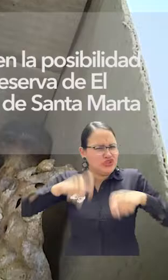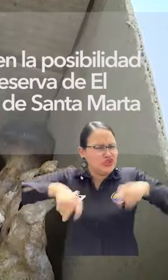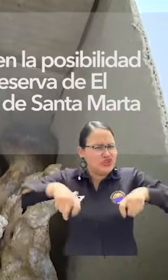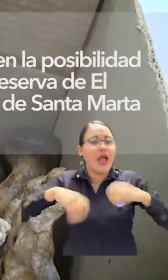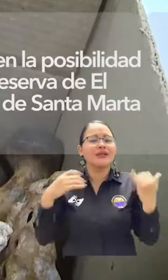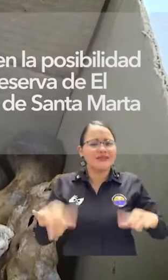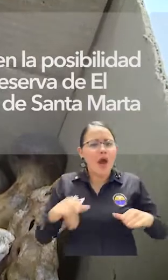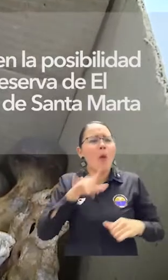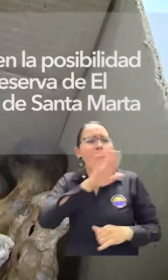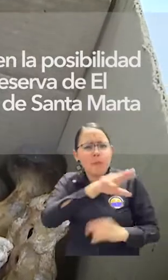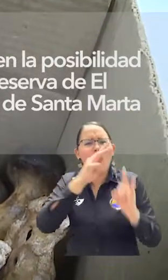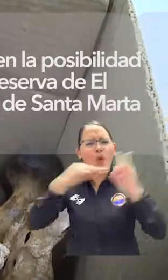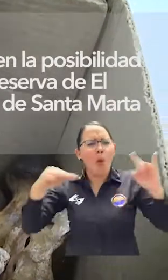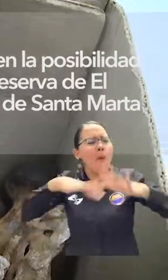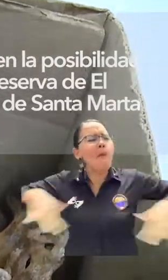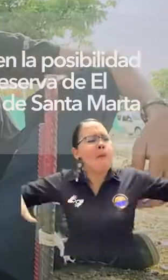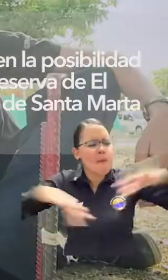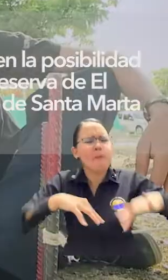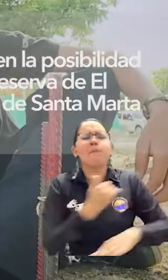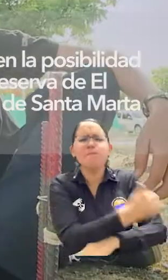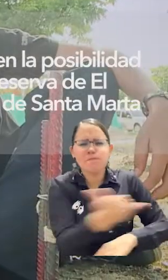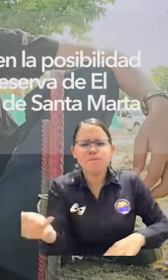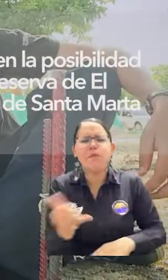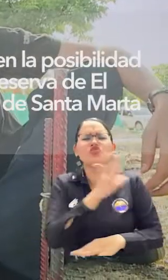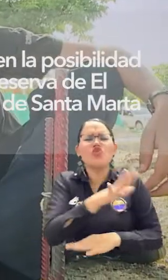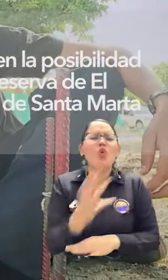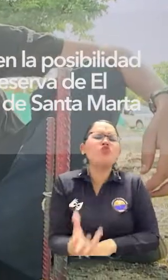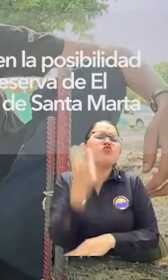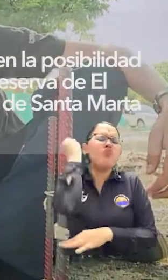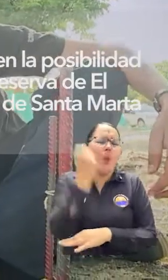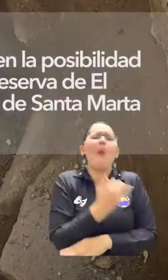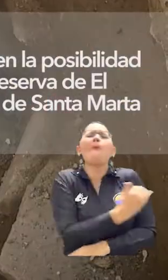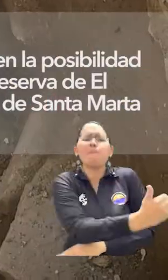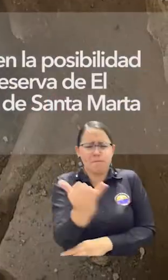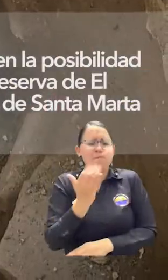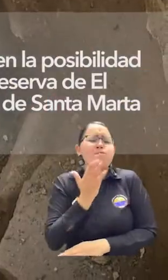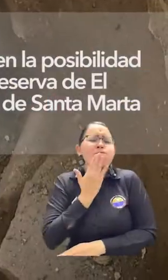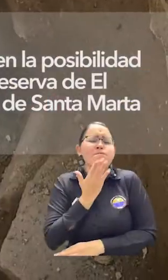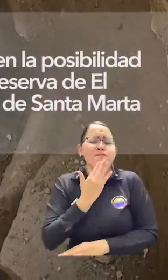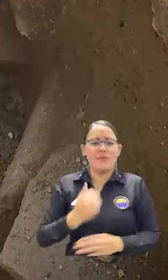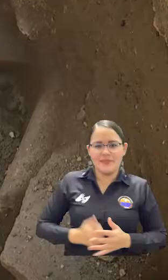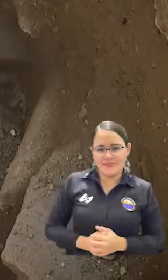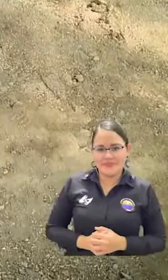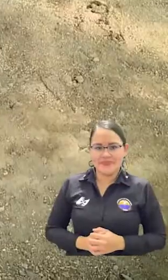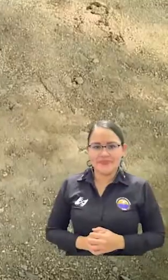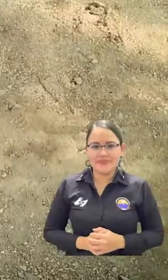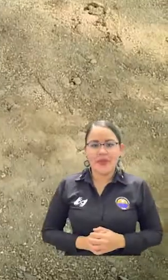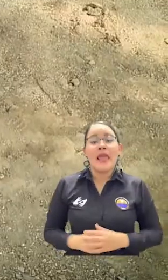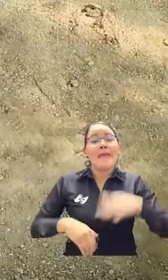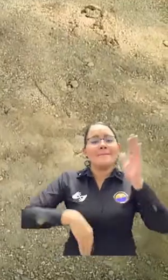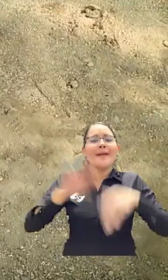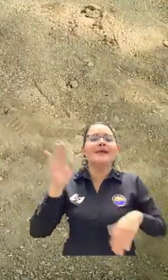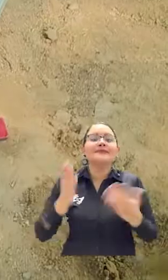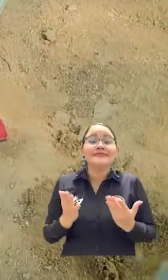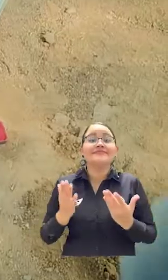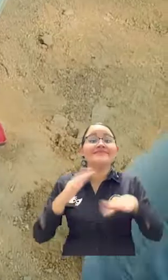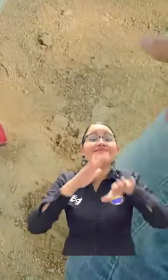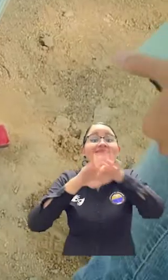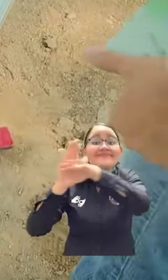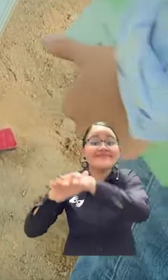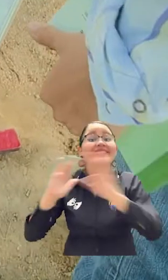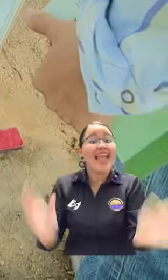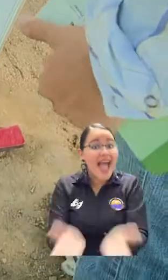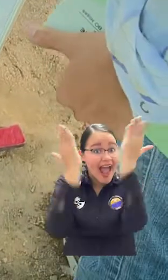podamos realizar nuestras prácticas, ya que en el campus existen varios yacimientos arqueológicos que son bastante